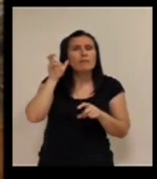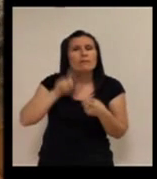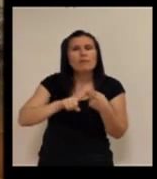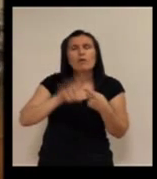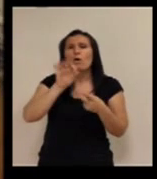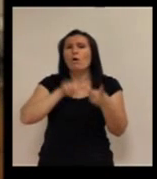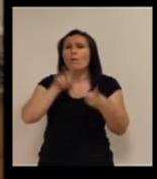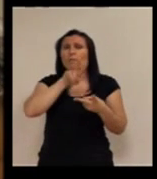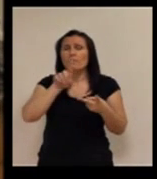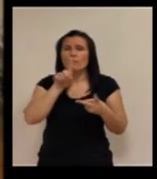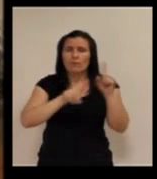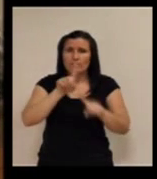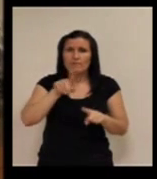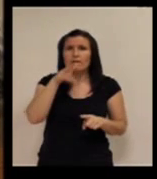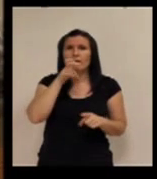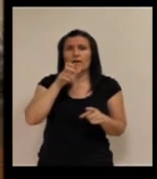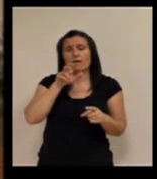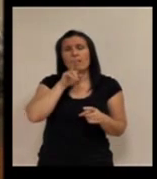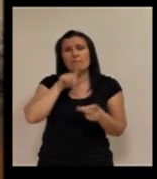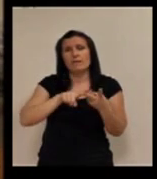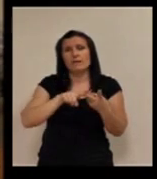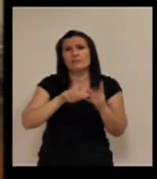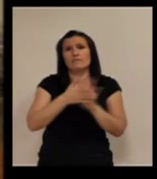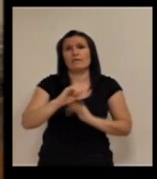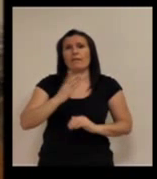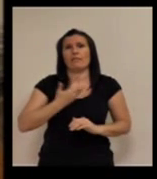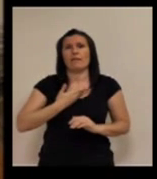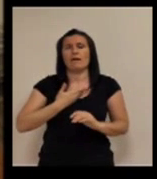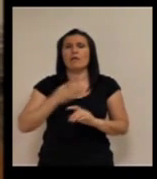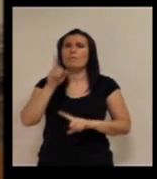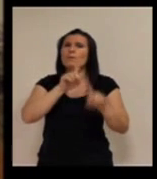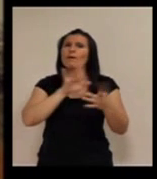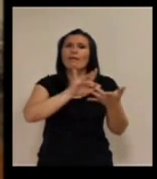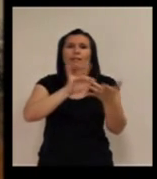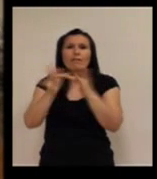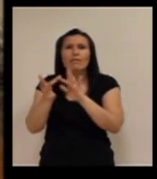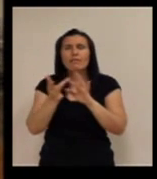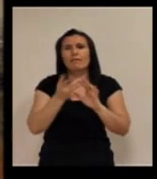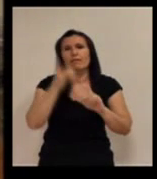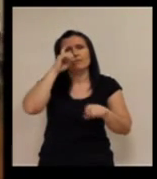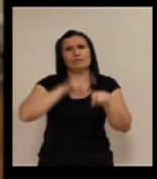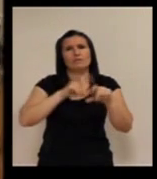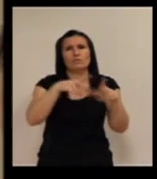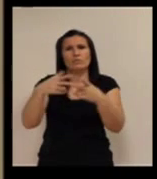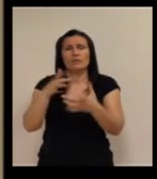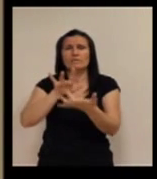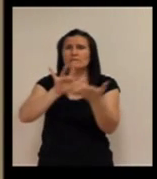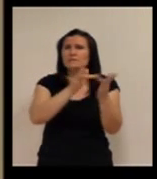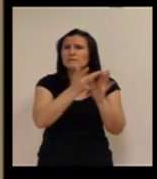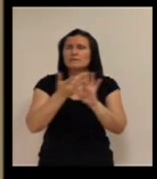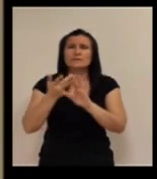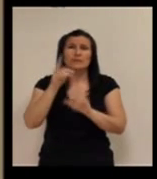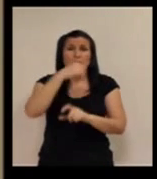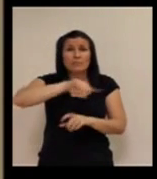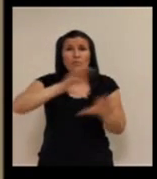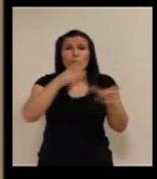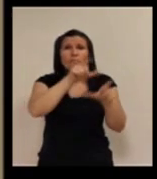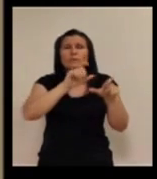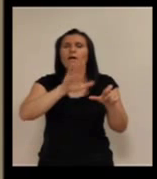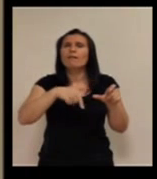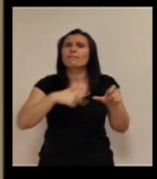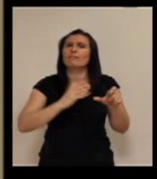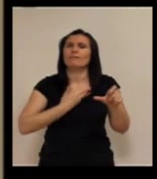dificultades en el habla generan una afectación psicosocial muy importante en estas personas porque les genera una dificultad de